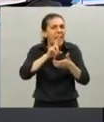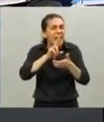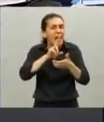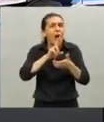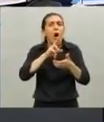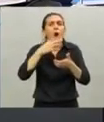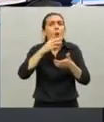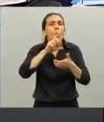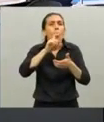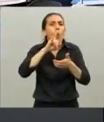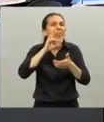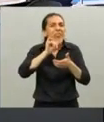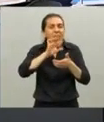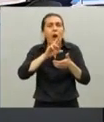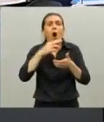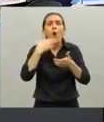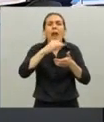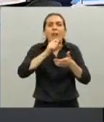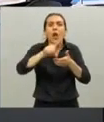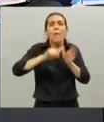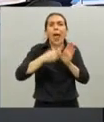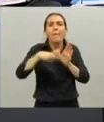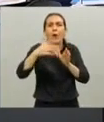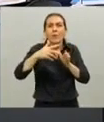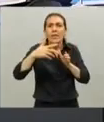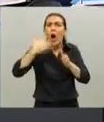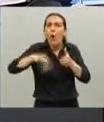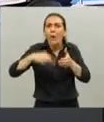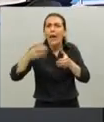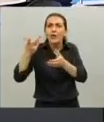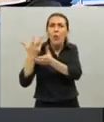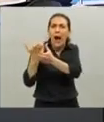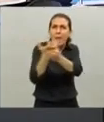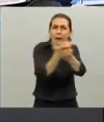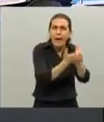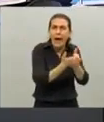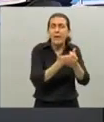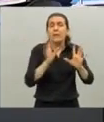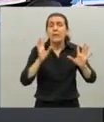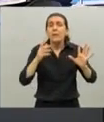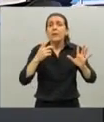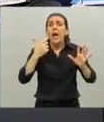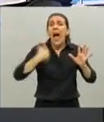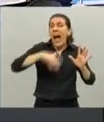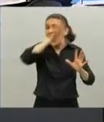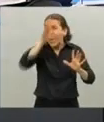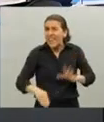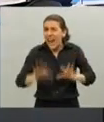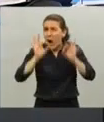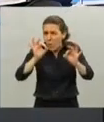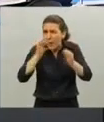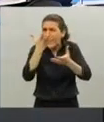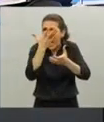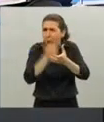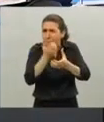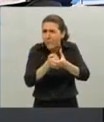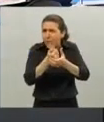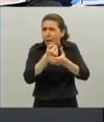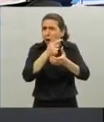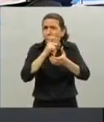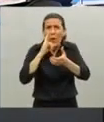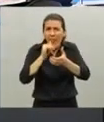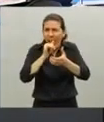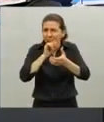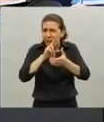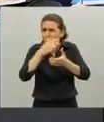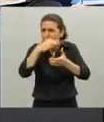la provincia de Buenos Aires quisiera saber si la idea es que sea obligatoria en la nación es decir también en la ciudad